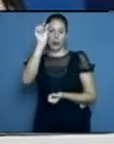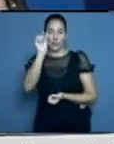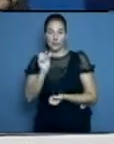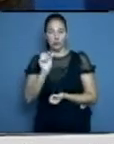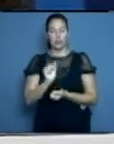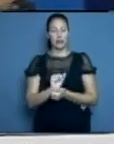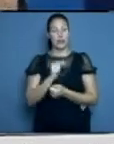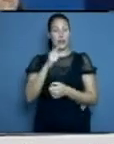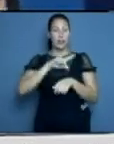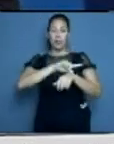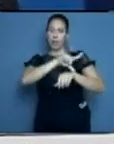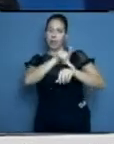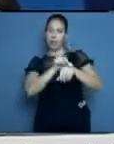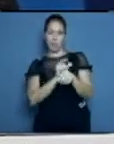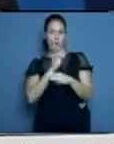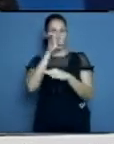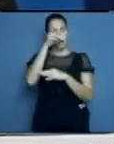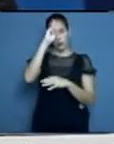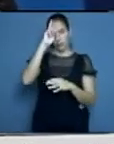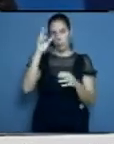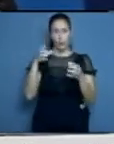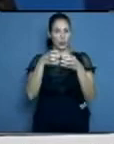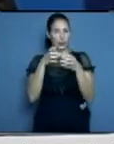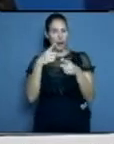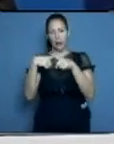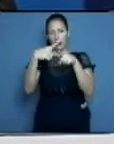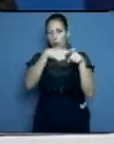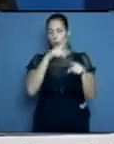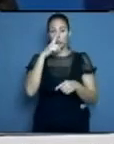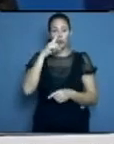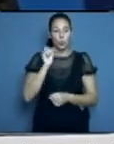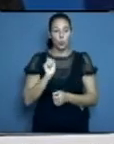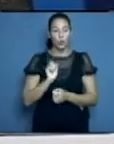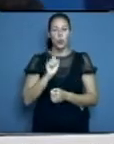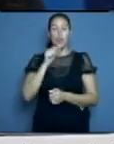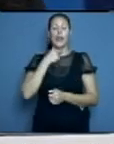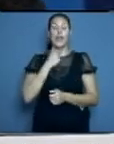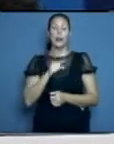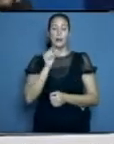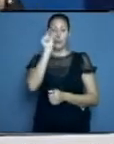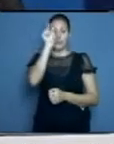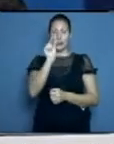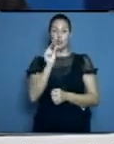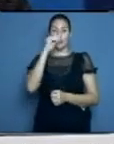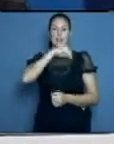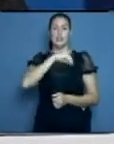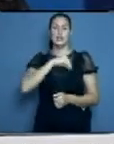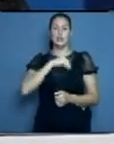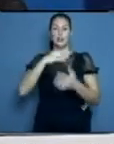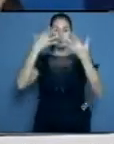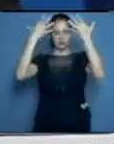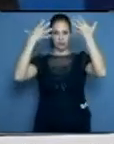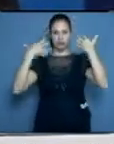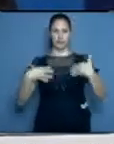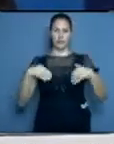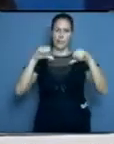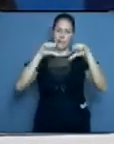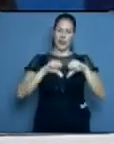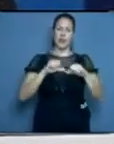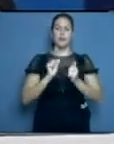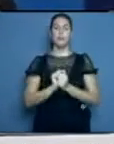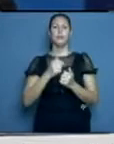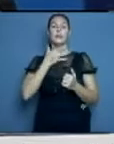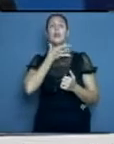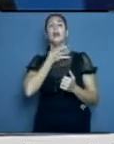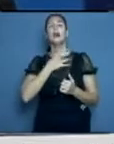sientan en menor síntoma de infección respiratoria, obstrucción nasal, malestar general, tos, dolor de la ganta,